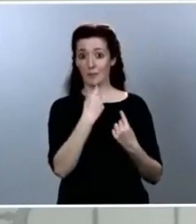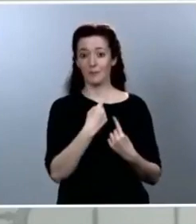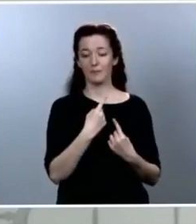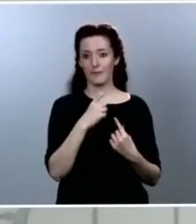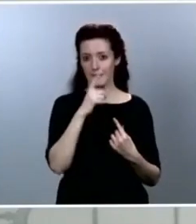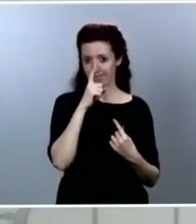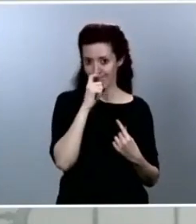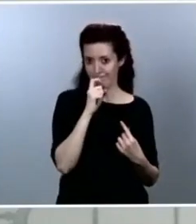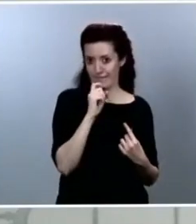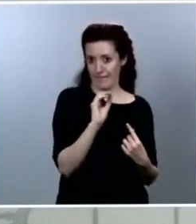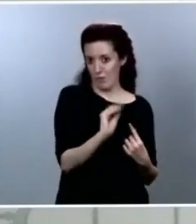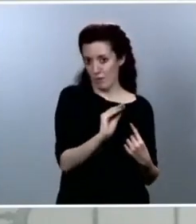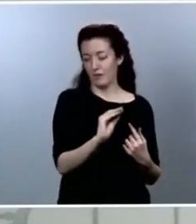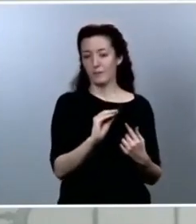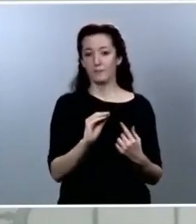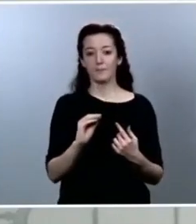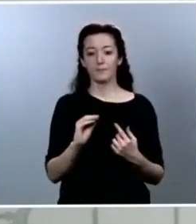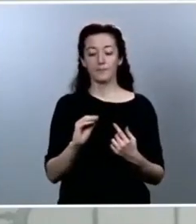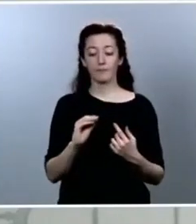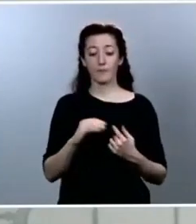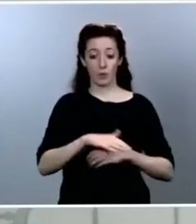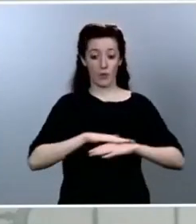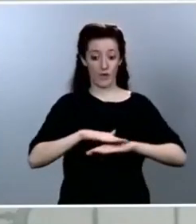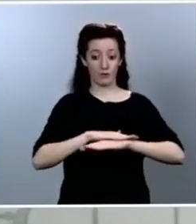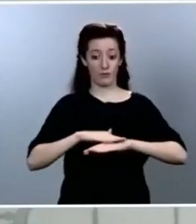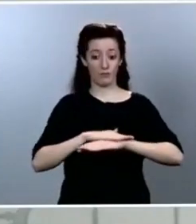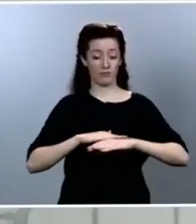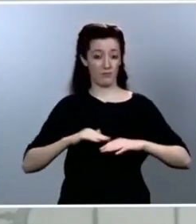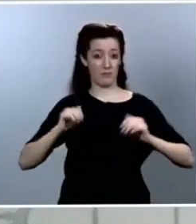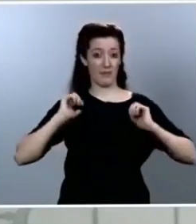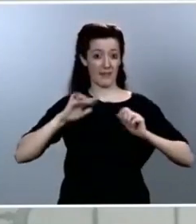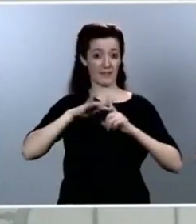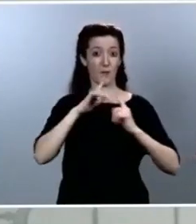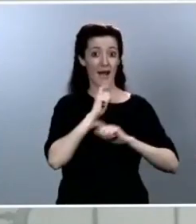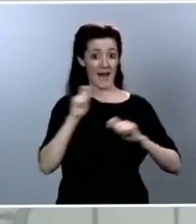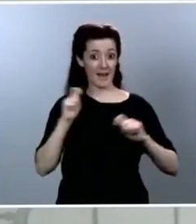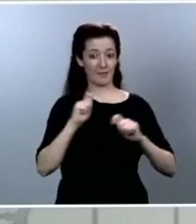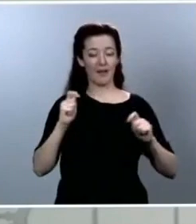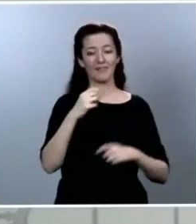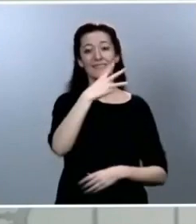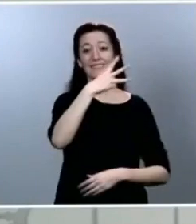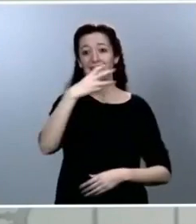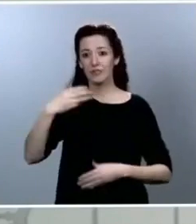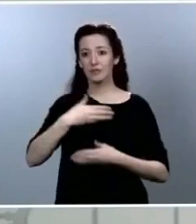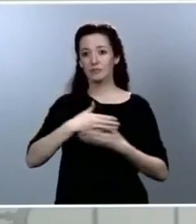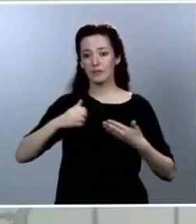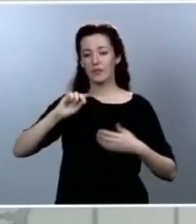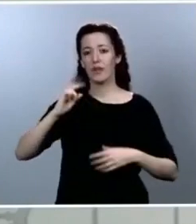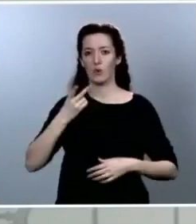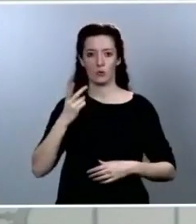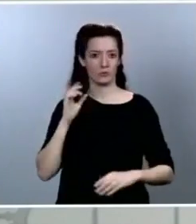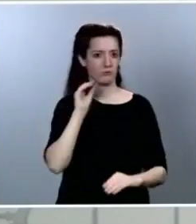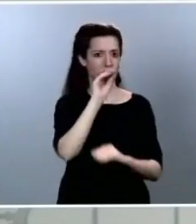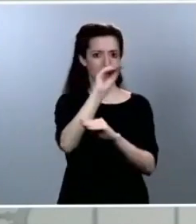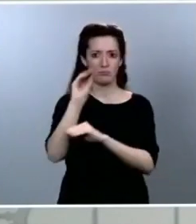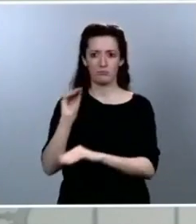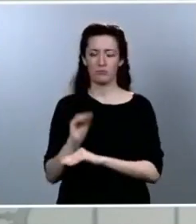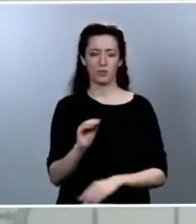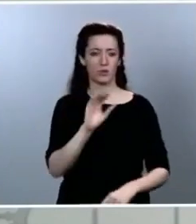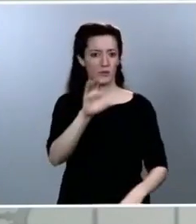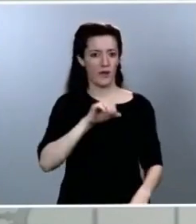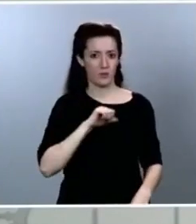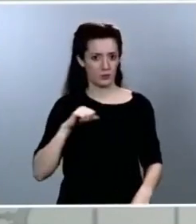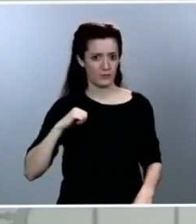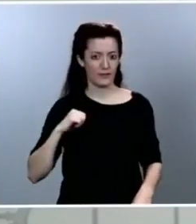alarma puso en manos de las comunidades autónomas 300 millones de euros y permitió también a los ayuntamientos la utilización